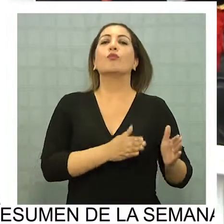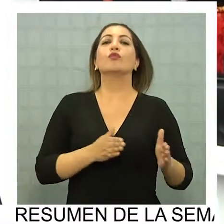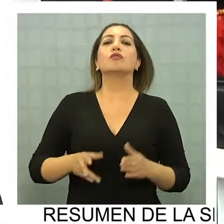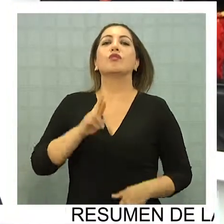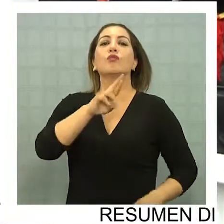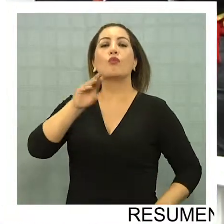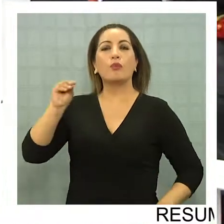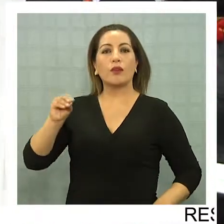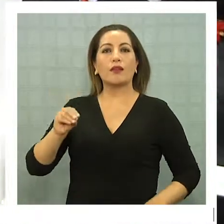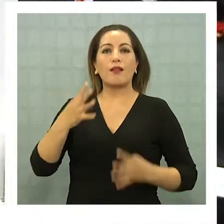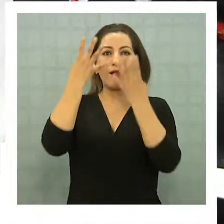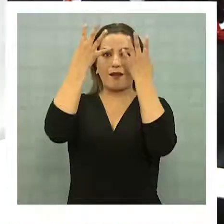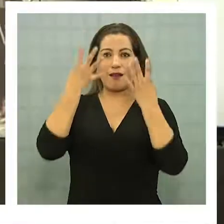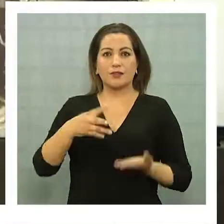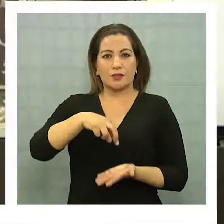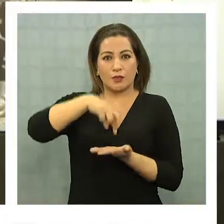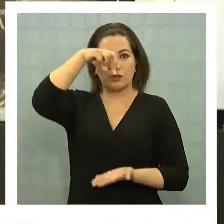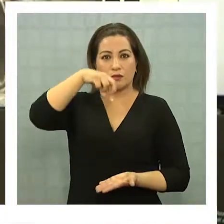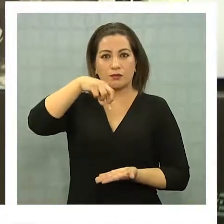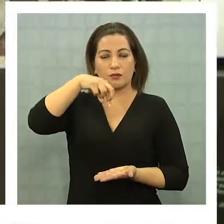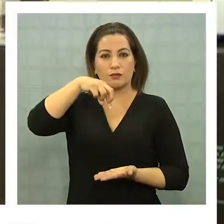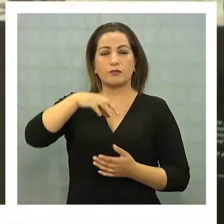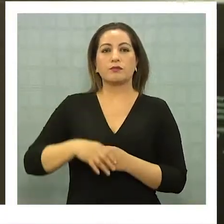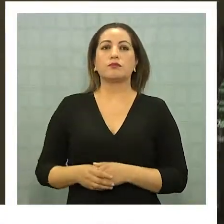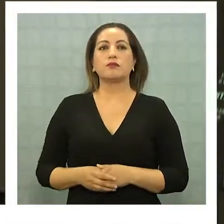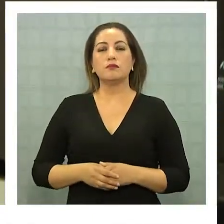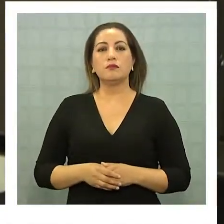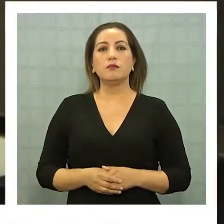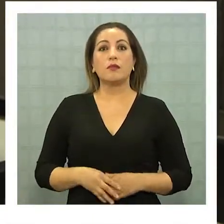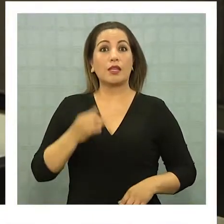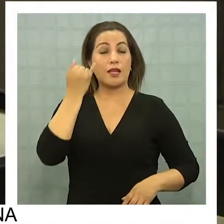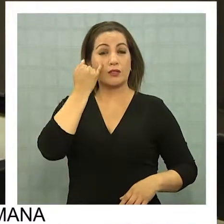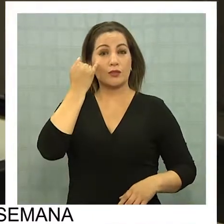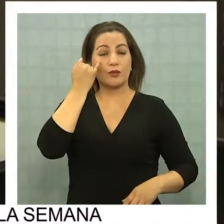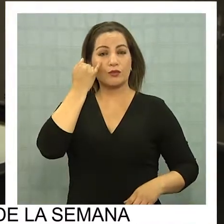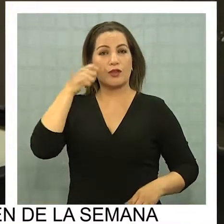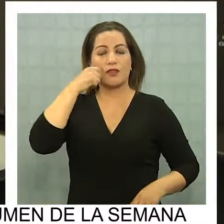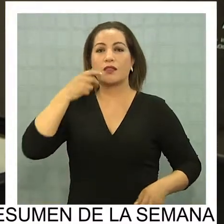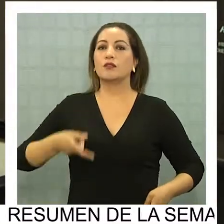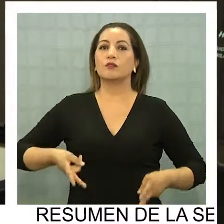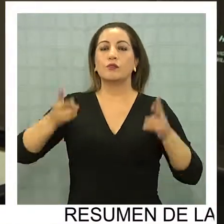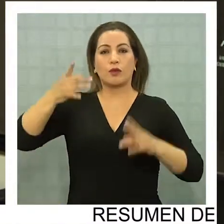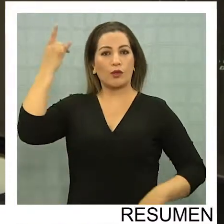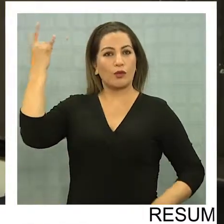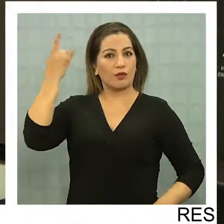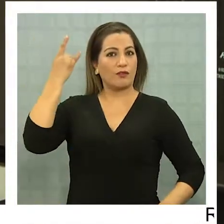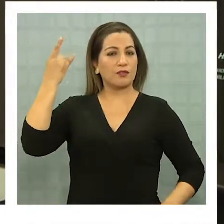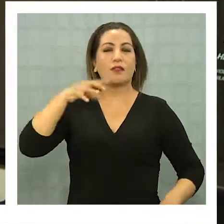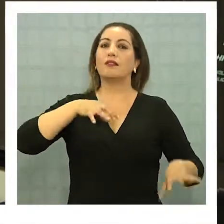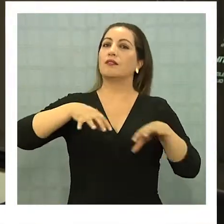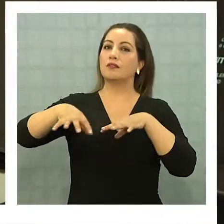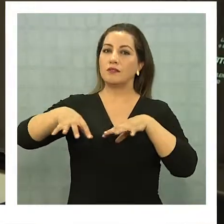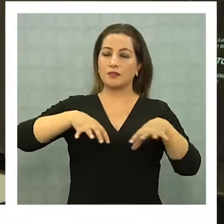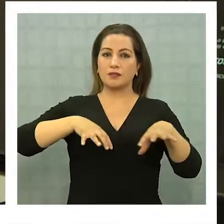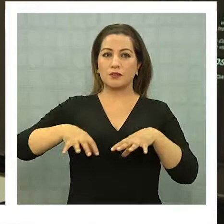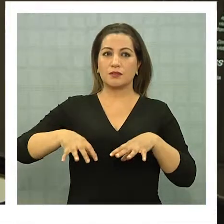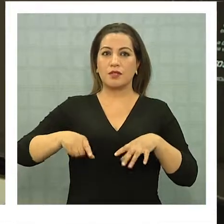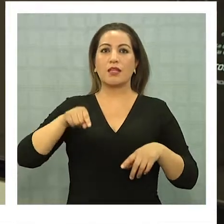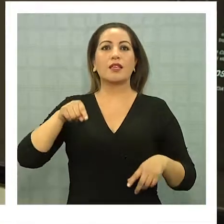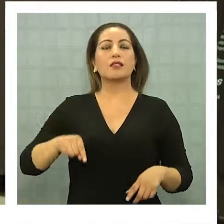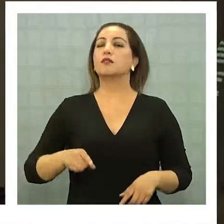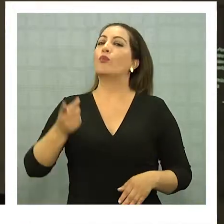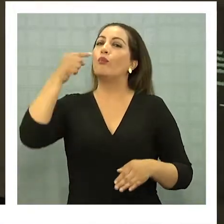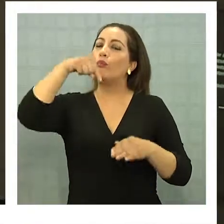recuperación de la cárcel de Pizagua. Para entidades de derechos humanos y la universidad, esta actividad tiene onda con